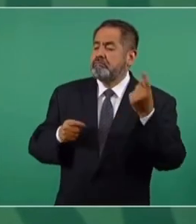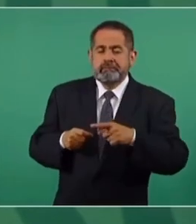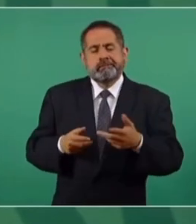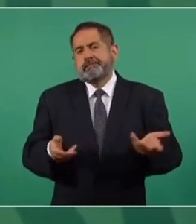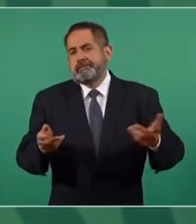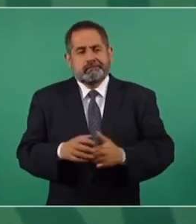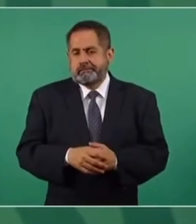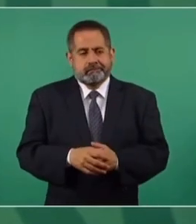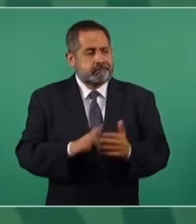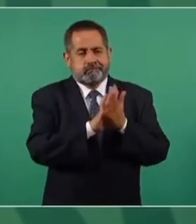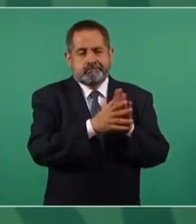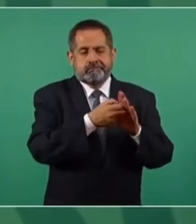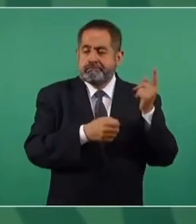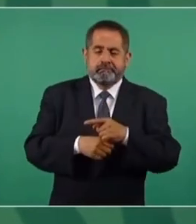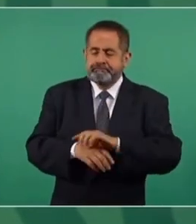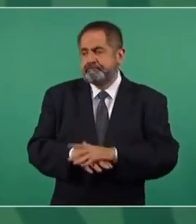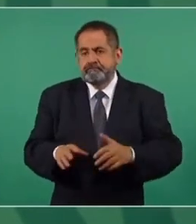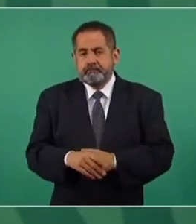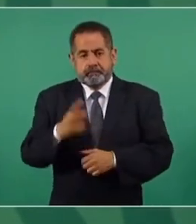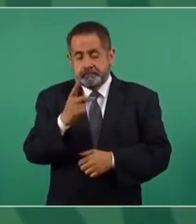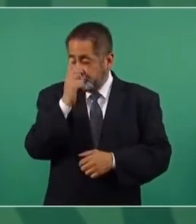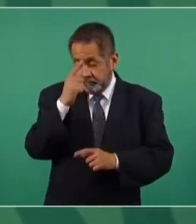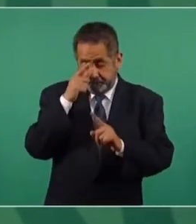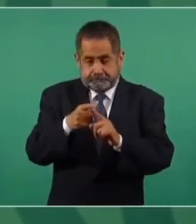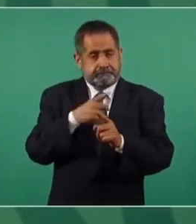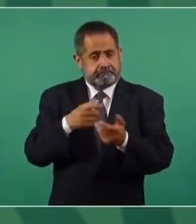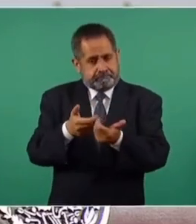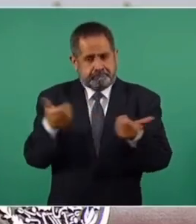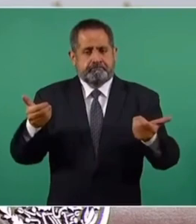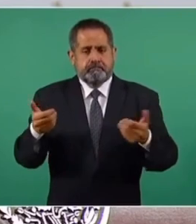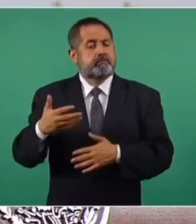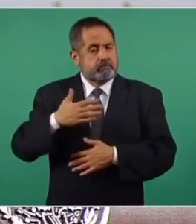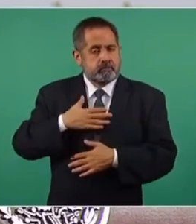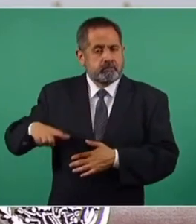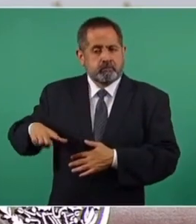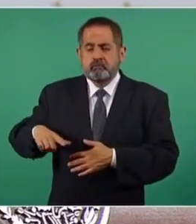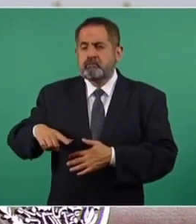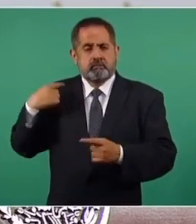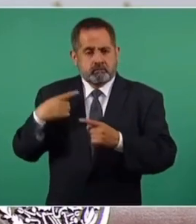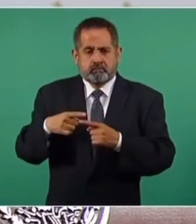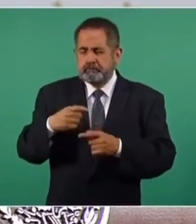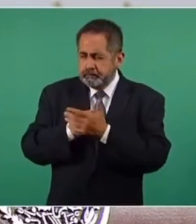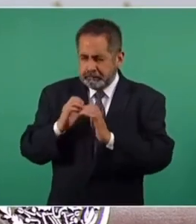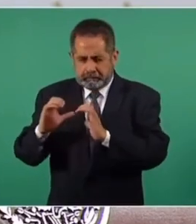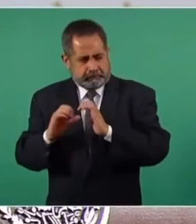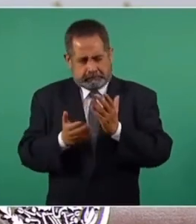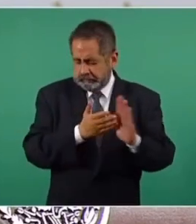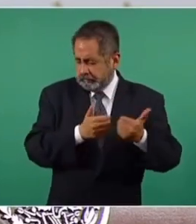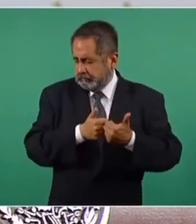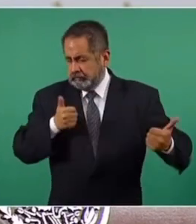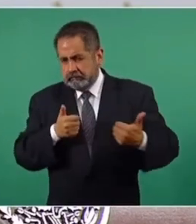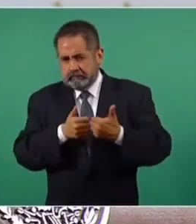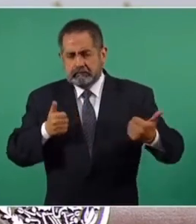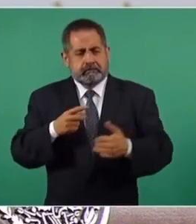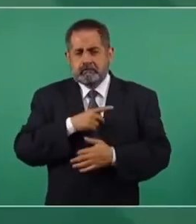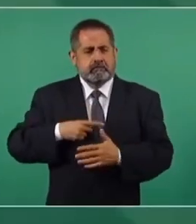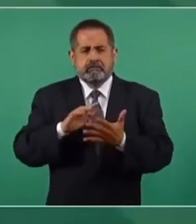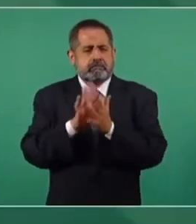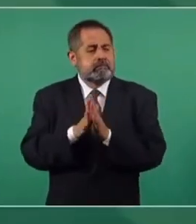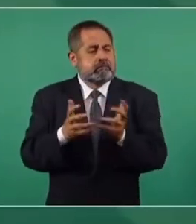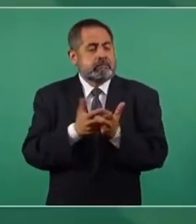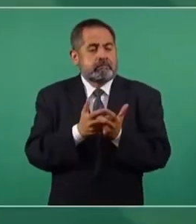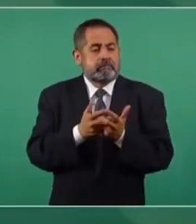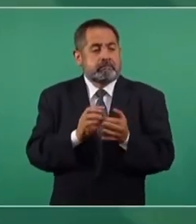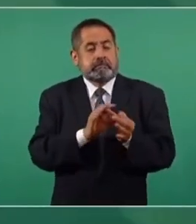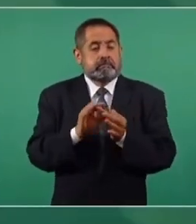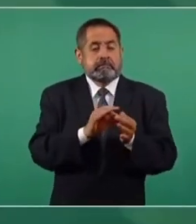organizada. Entonces, es muy importante eso. El gobierno nuestro estamos cuidando que no haya esta